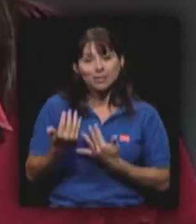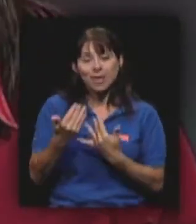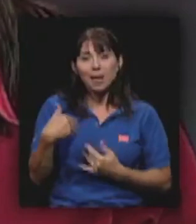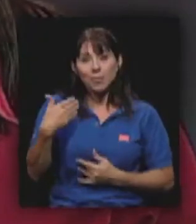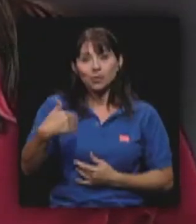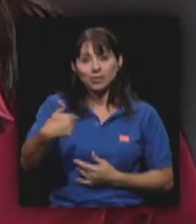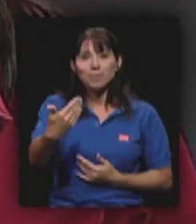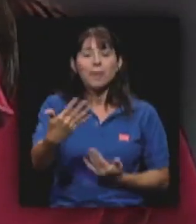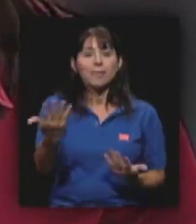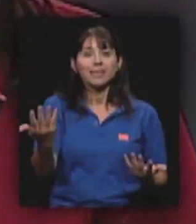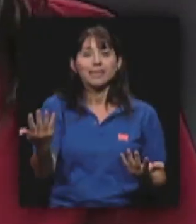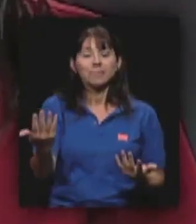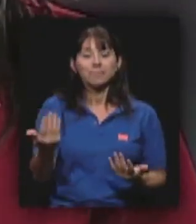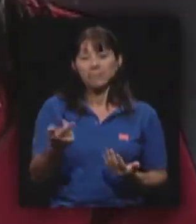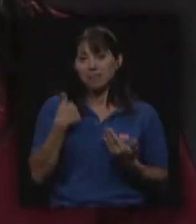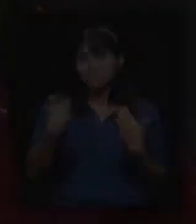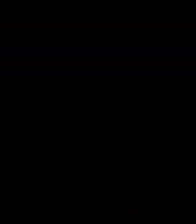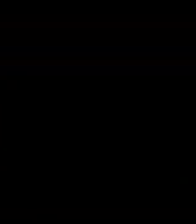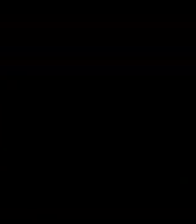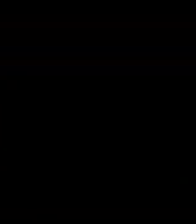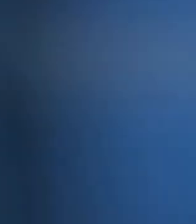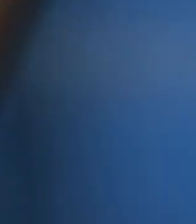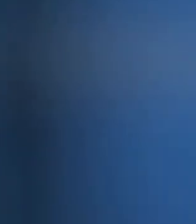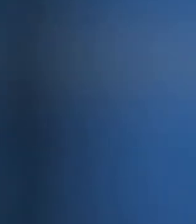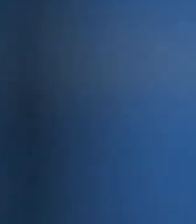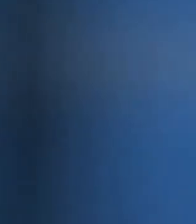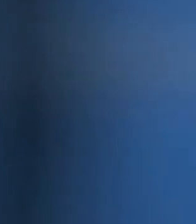próximamente. Por mi parte es todo.